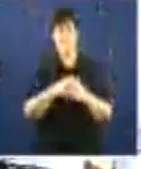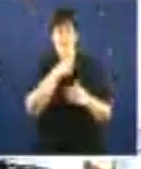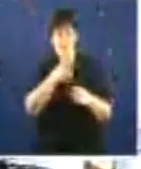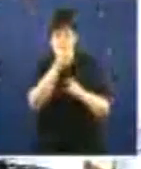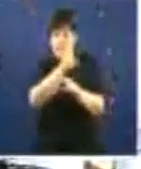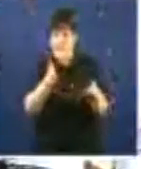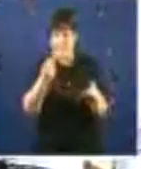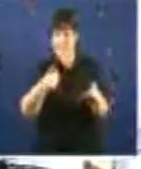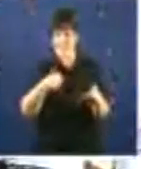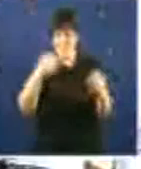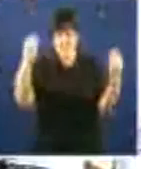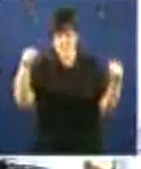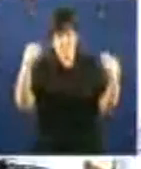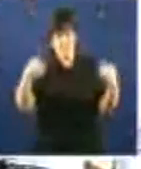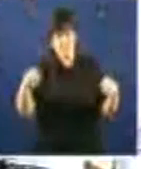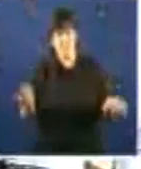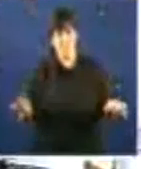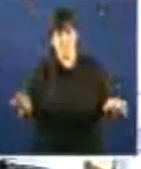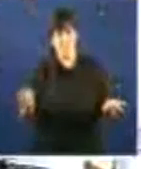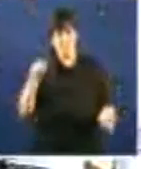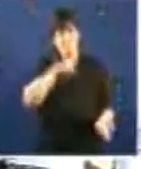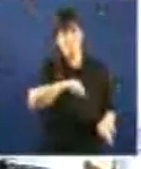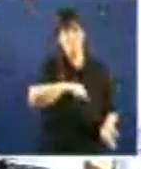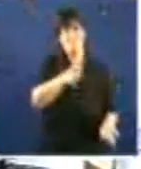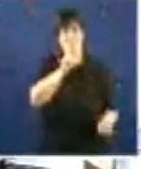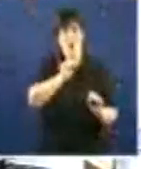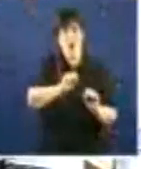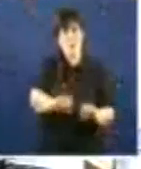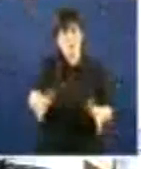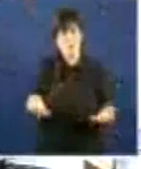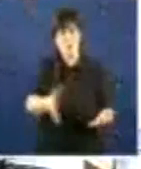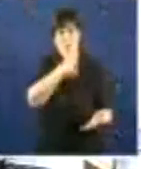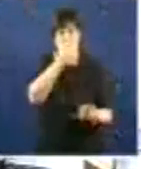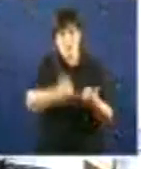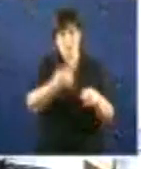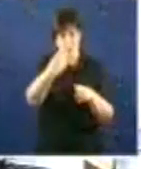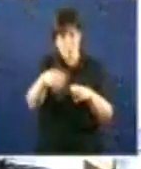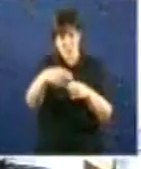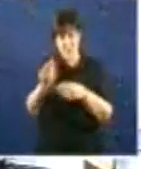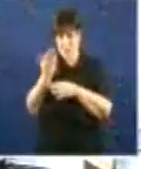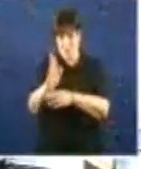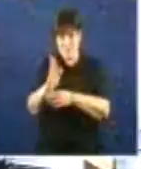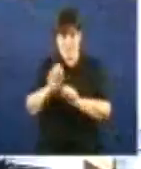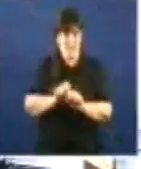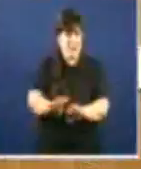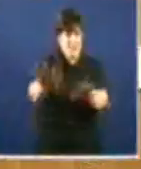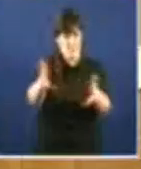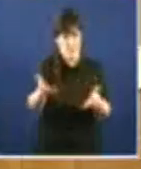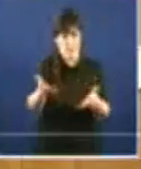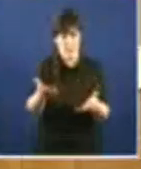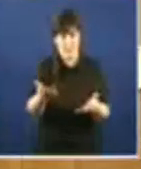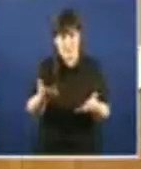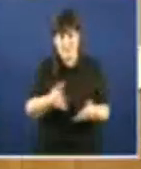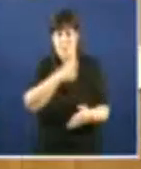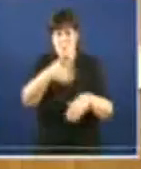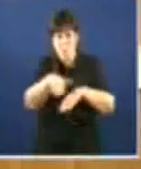xente moza e xente que se sinte abandonada polos seus representantes, polos governos que deberían gobernar para eles e que,